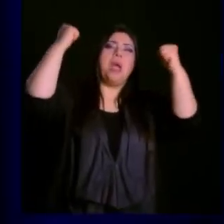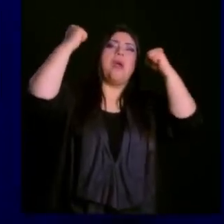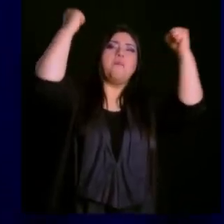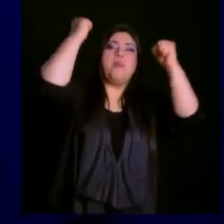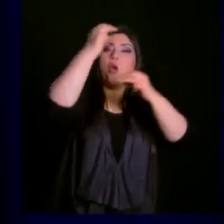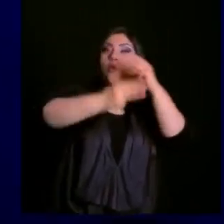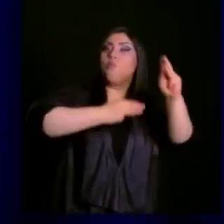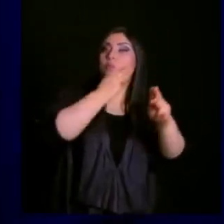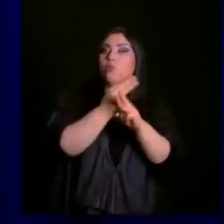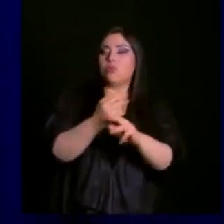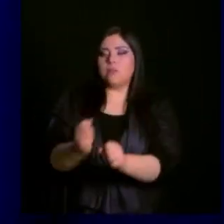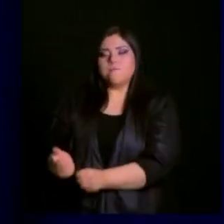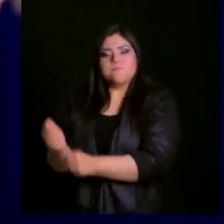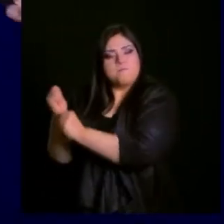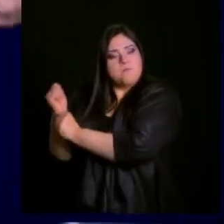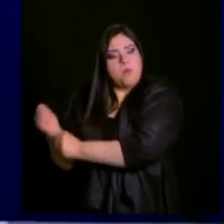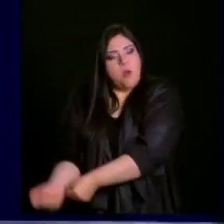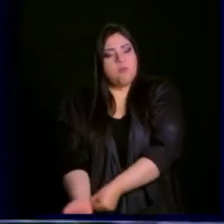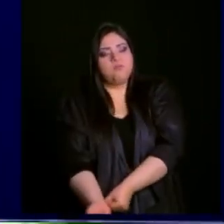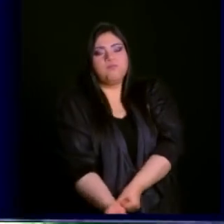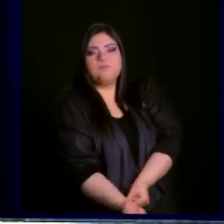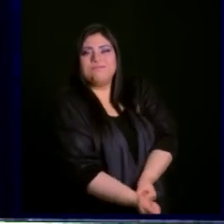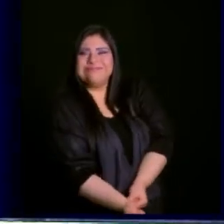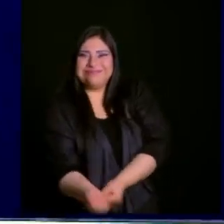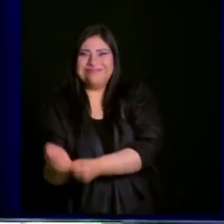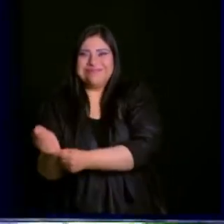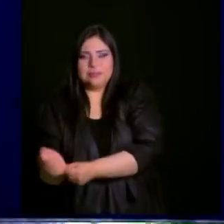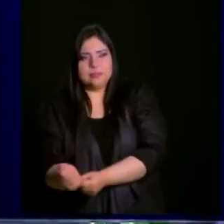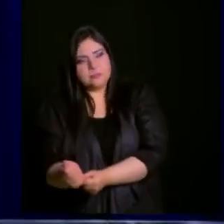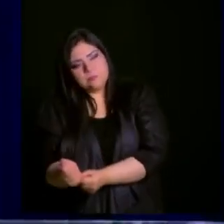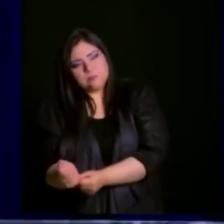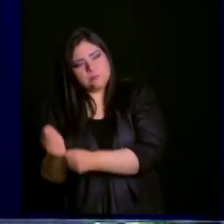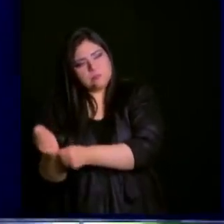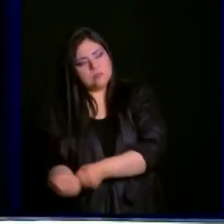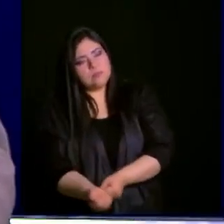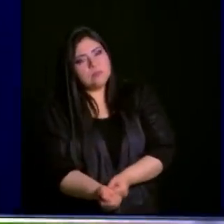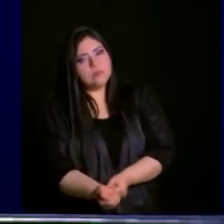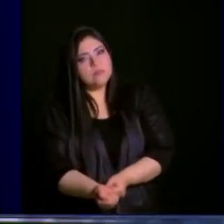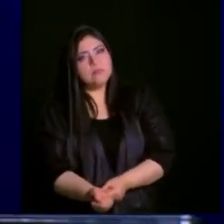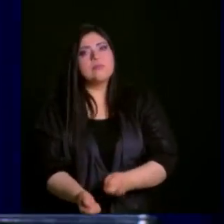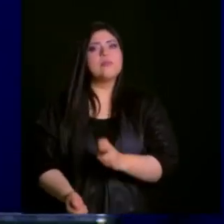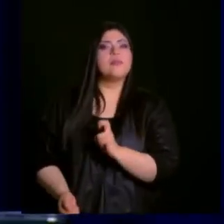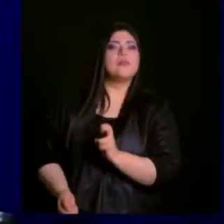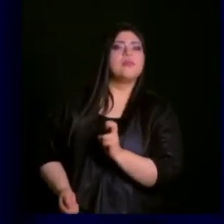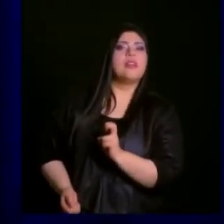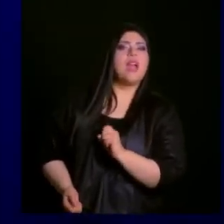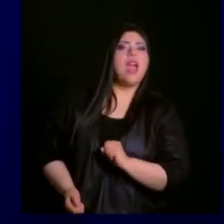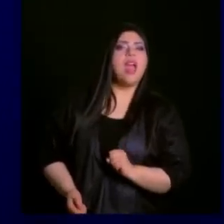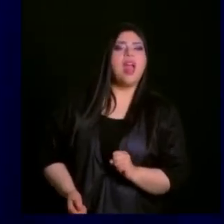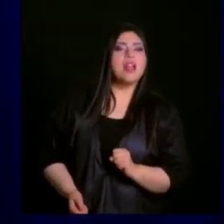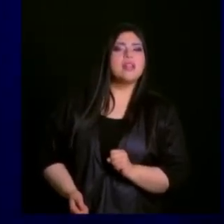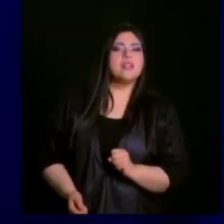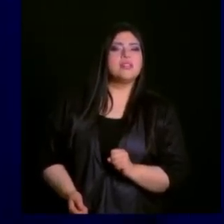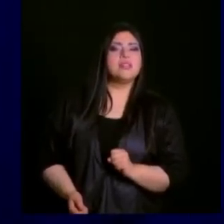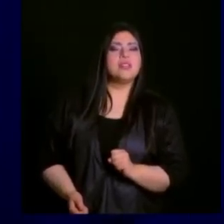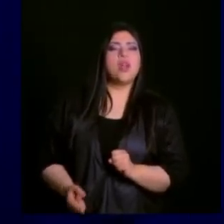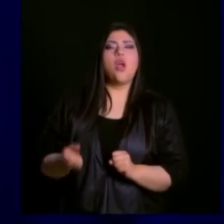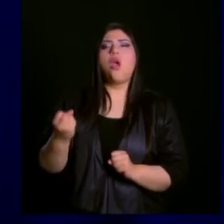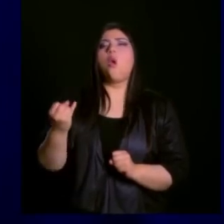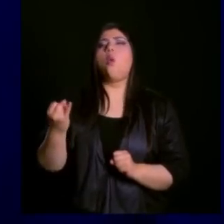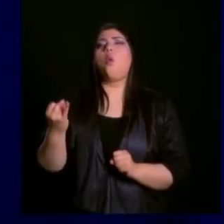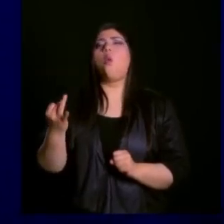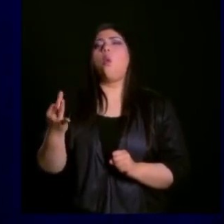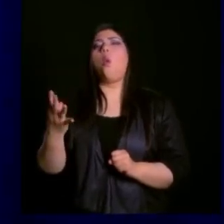él obviamente tenía que anotar los tiros que hacía, pero él lo que realmente anotaba era el porcentaje de calidad